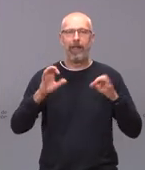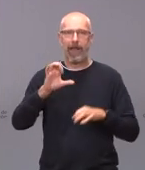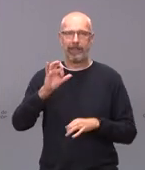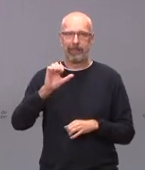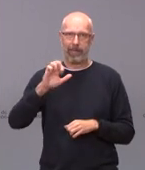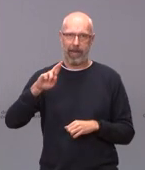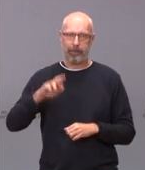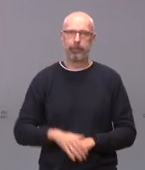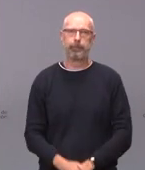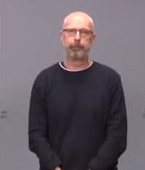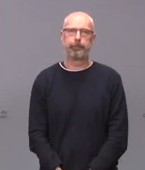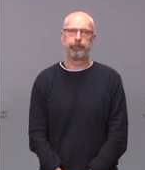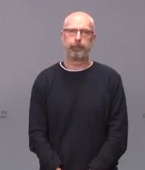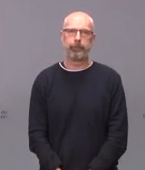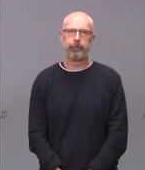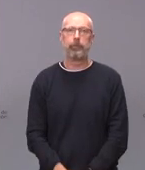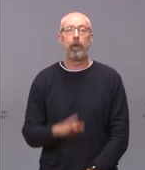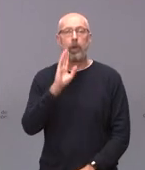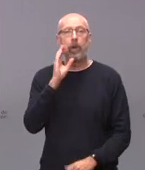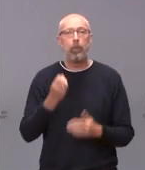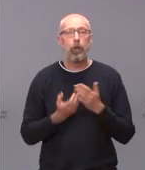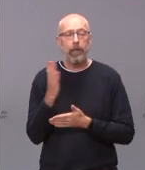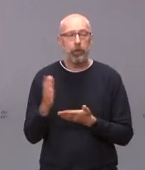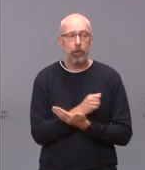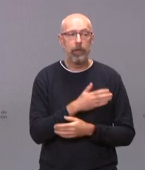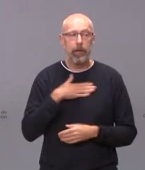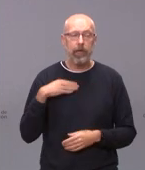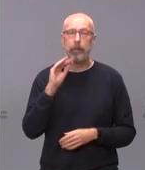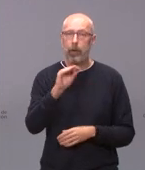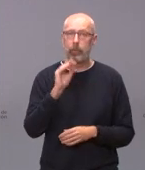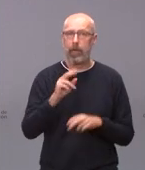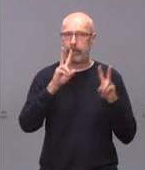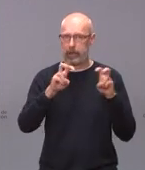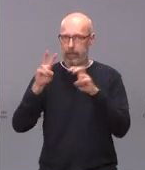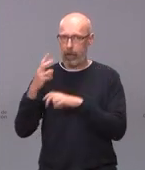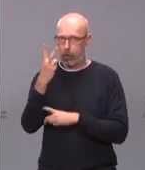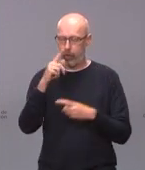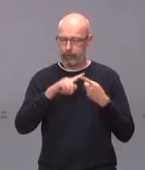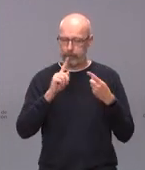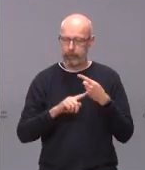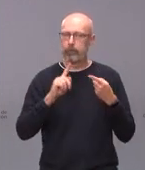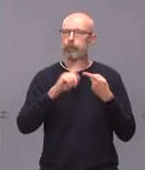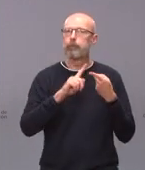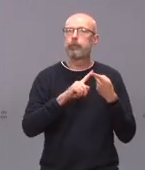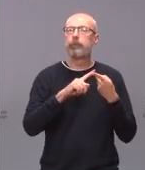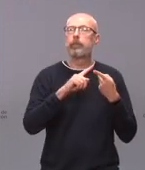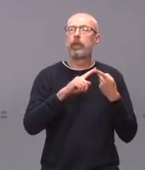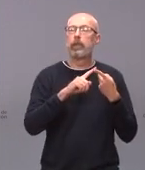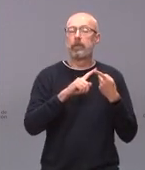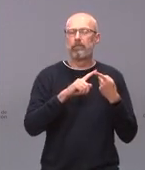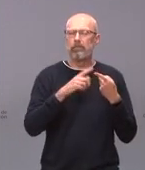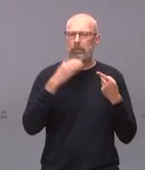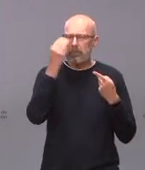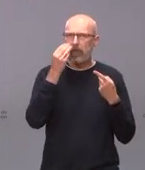días. Hola, buenos días a todos. Quería preguntarle sobre dos asuntos. Por un lado, si se va hacer algún tipo de modificación en el sistema